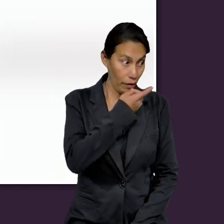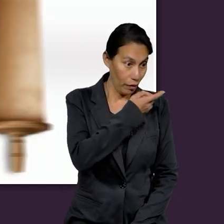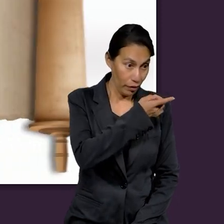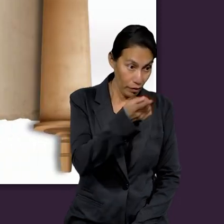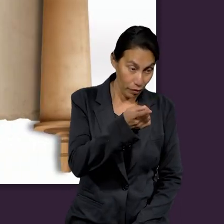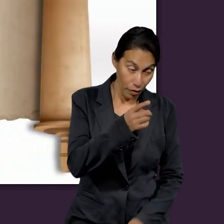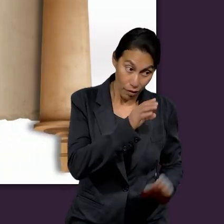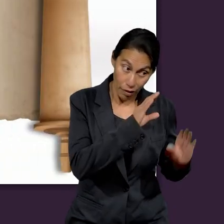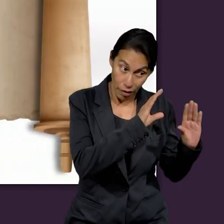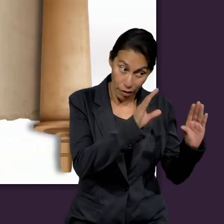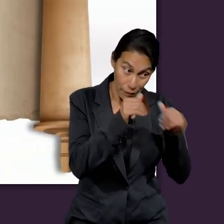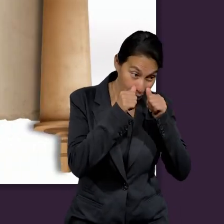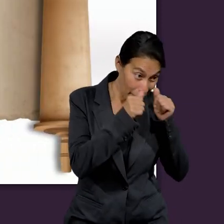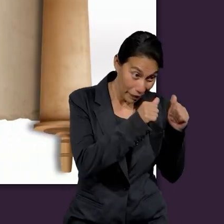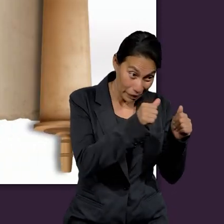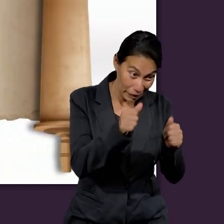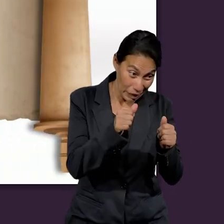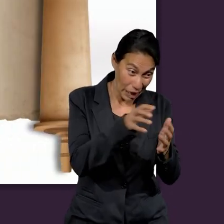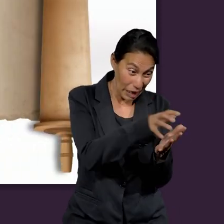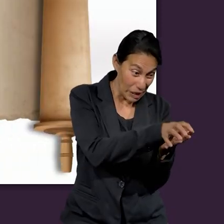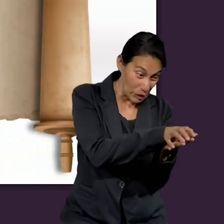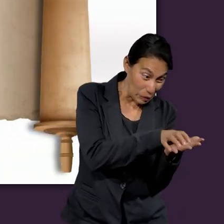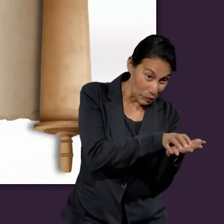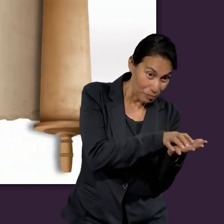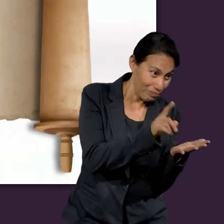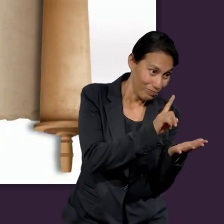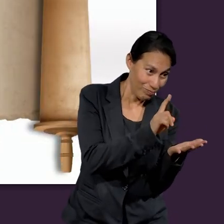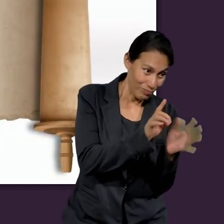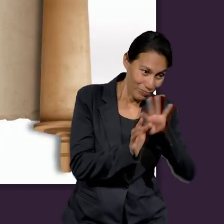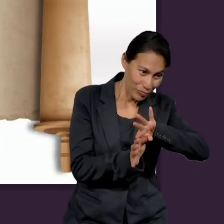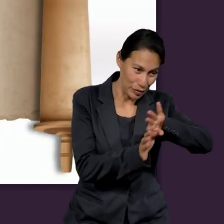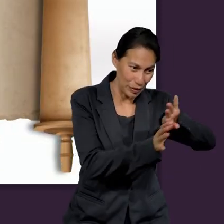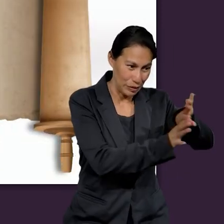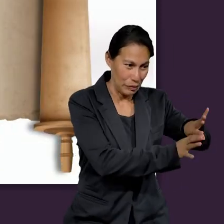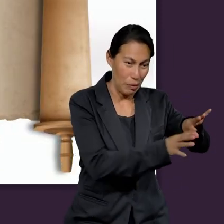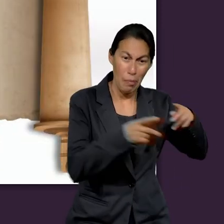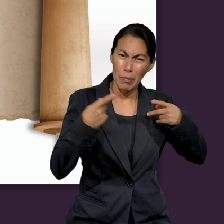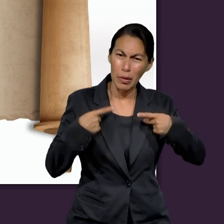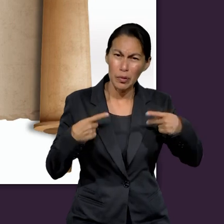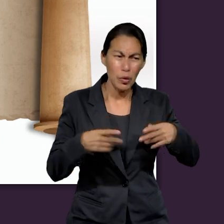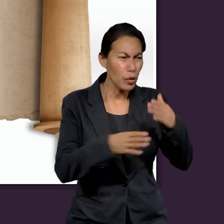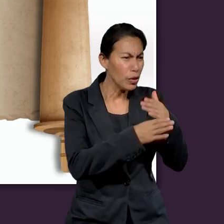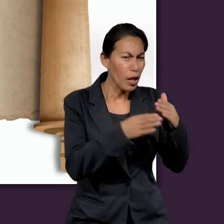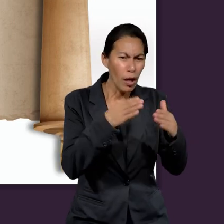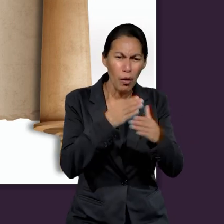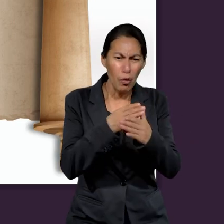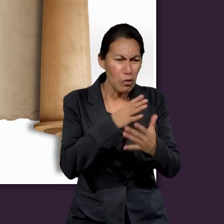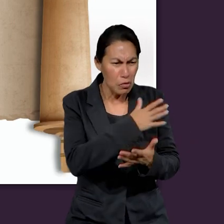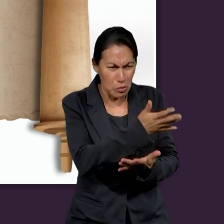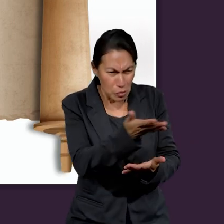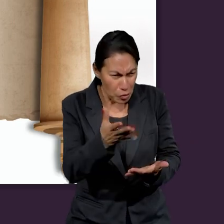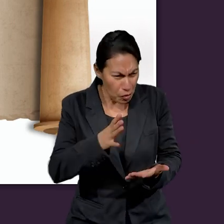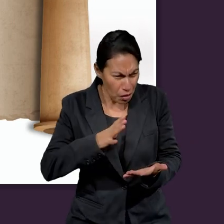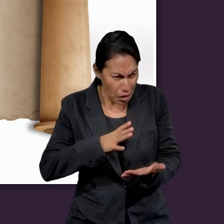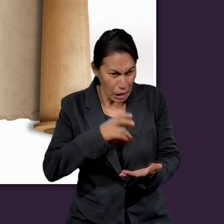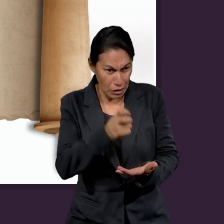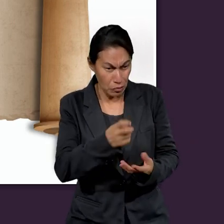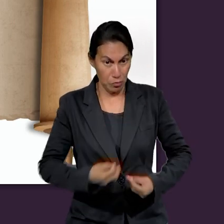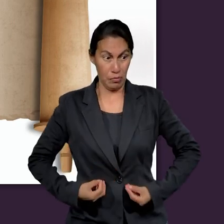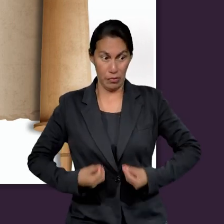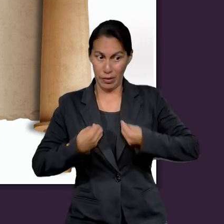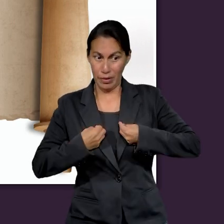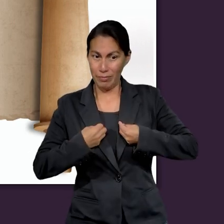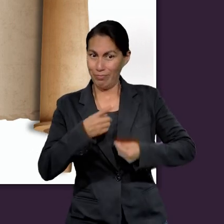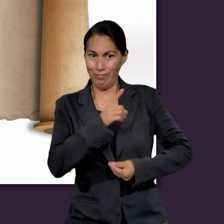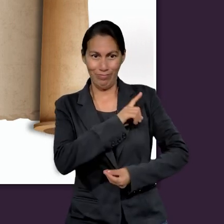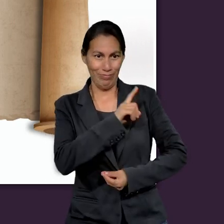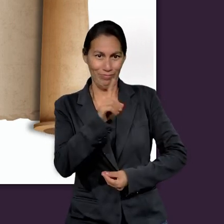Y les dijo, ¡cuidado! Guárdense de toda avaricia, porque la vida del hombre no consiste en la abundancia de